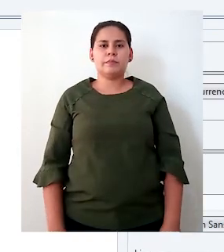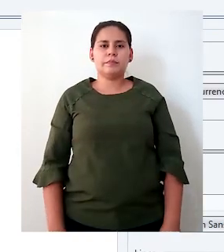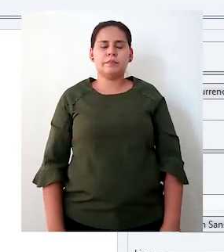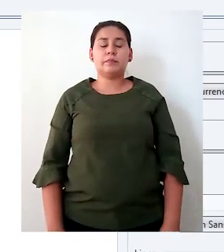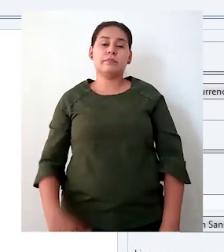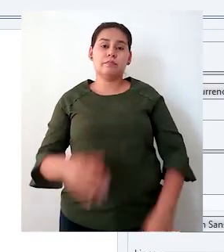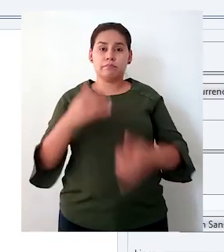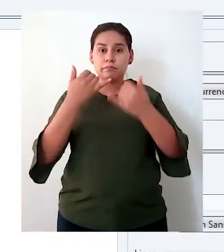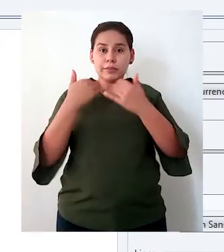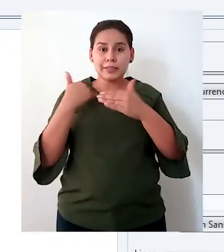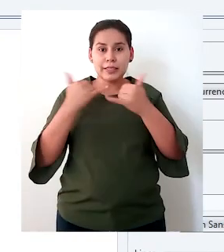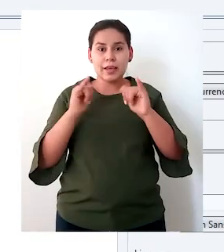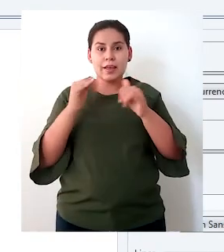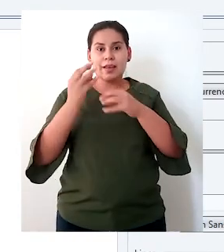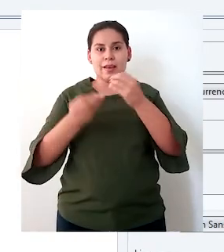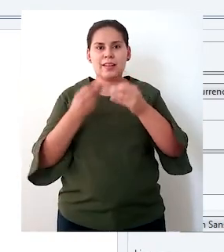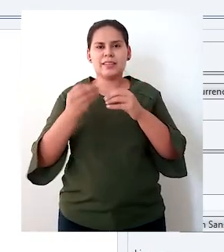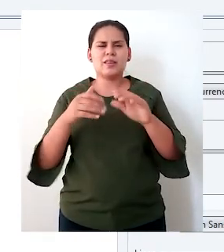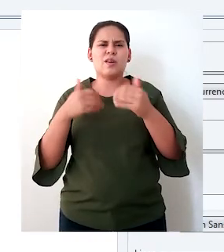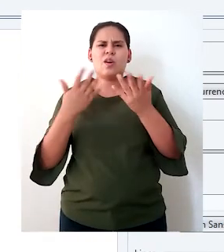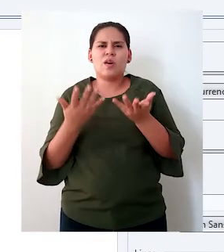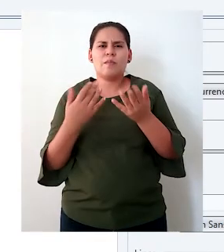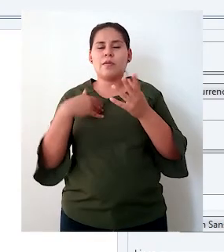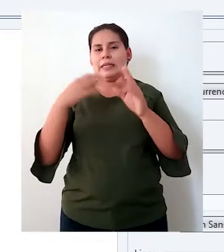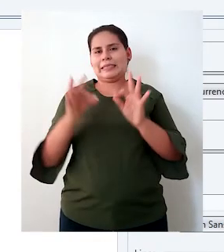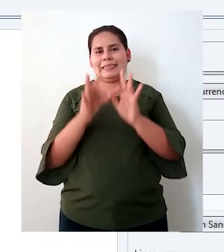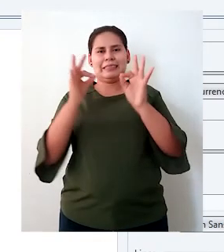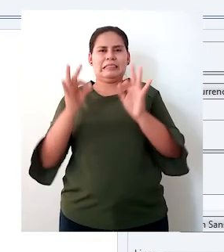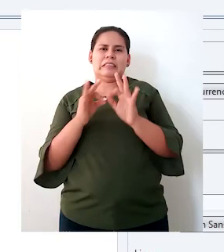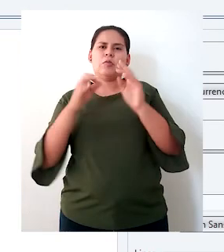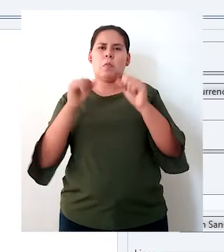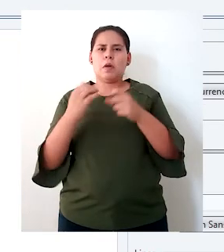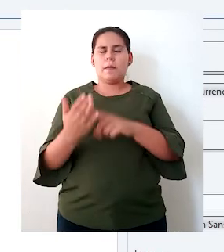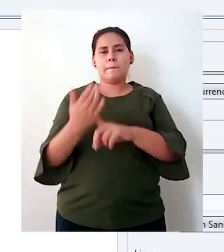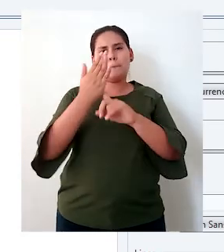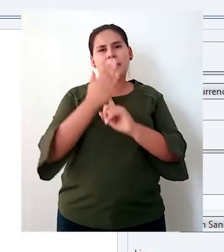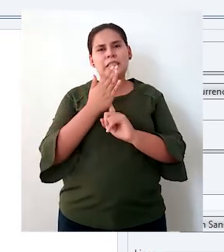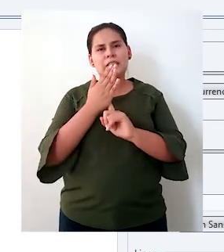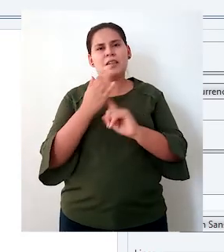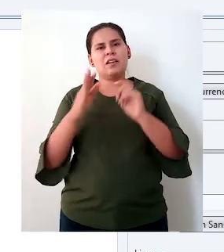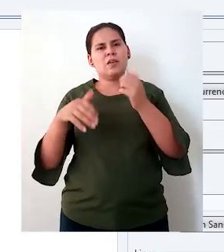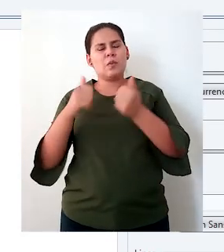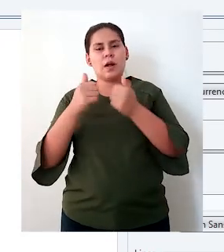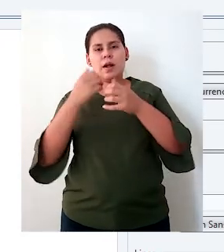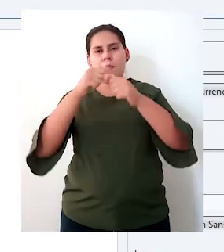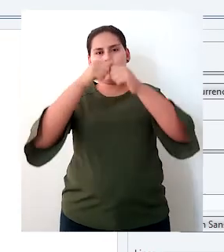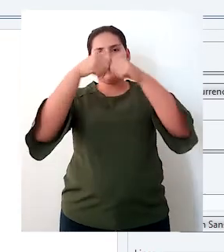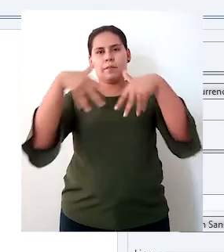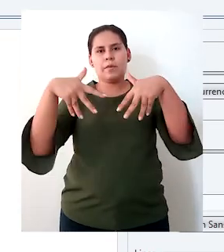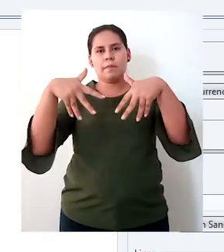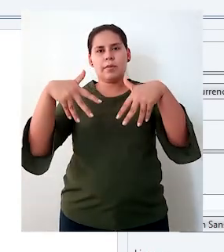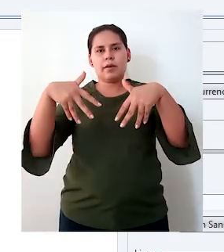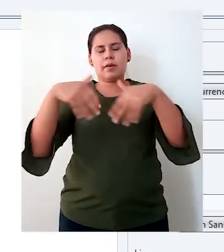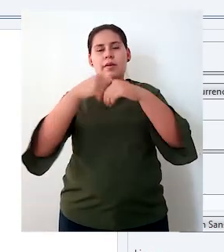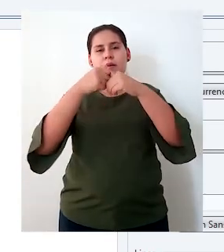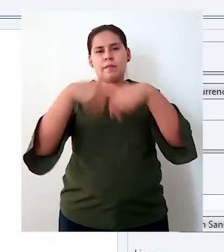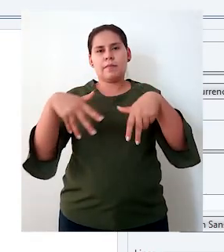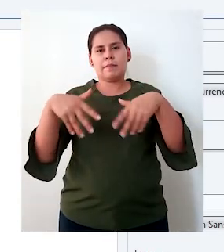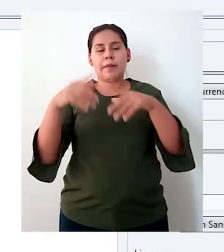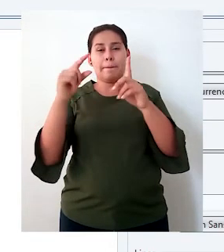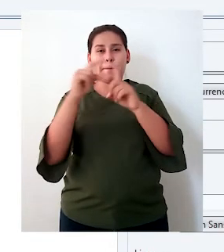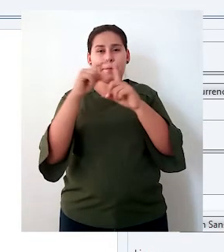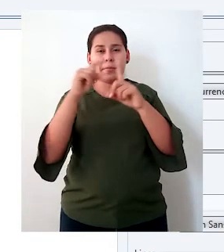Y lo que hace Boss Viewer es sencillamente presentarme un mapa de coocurrencias. Las